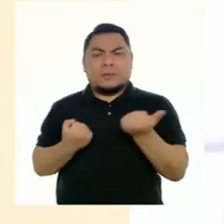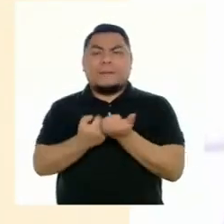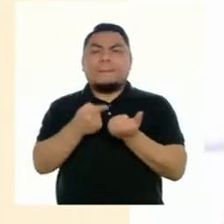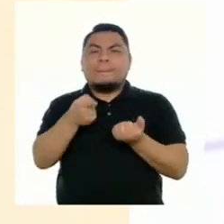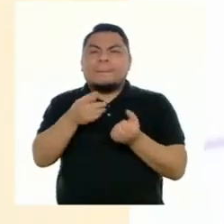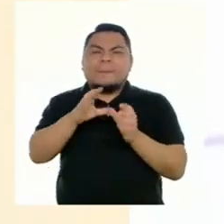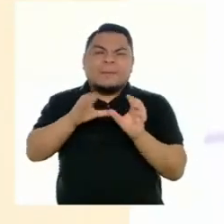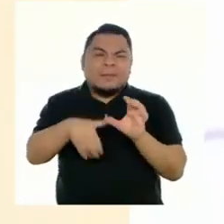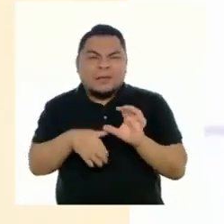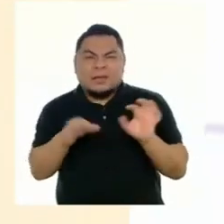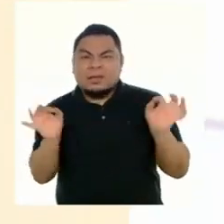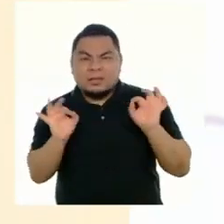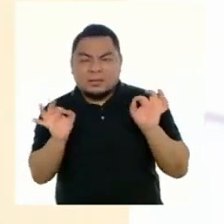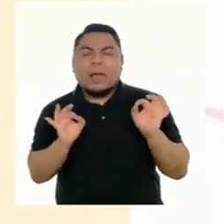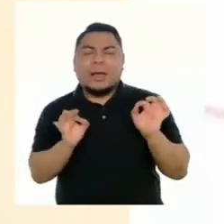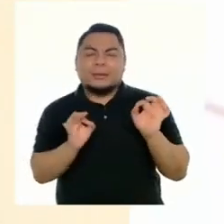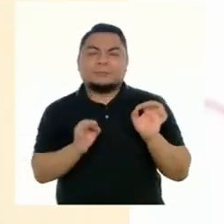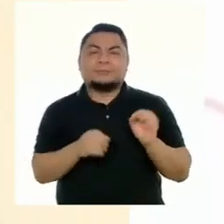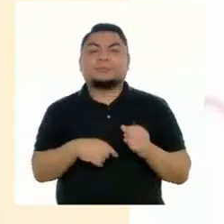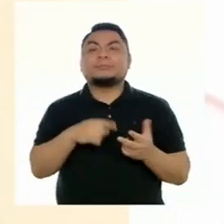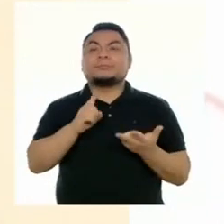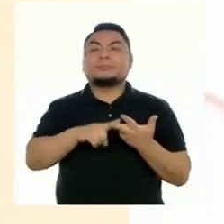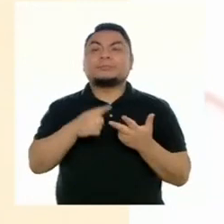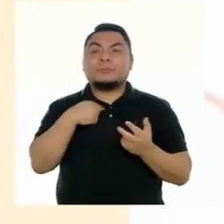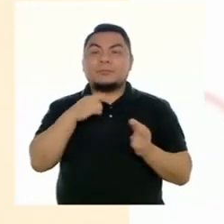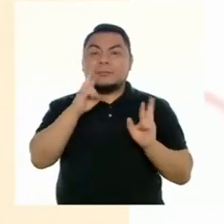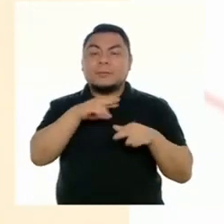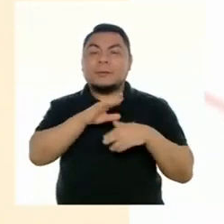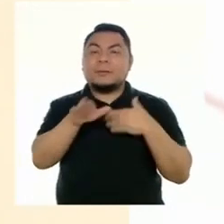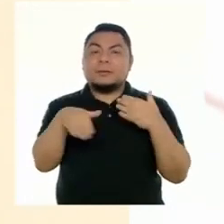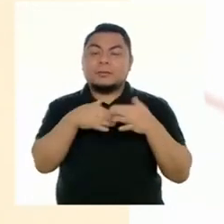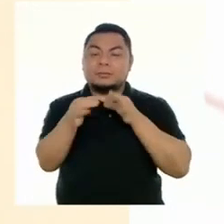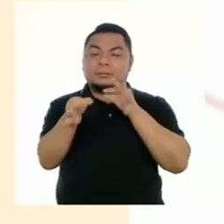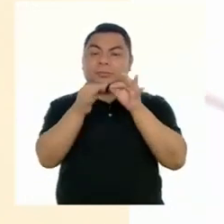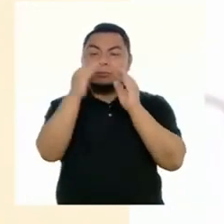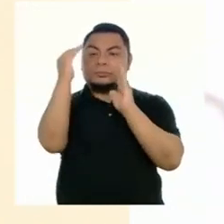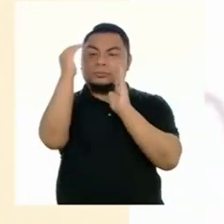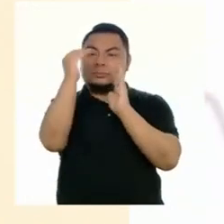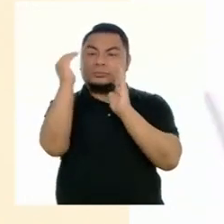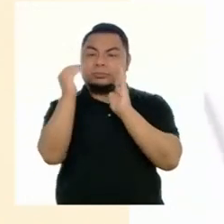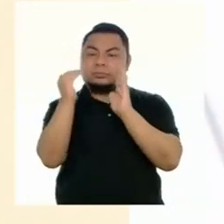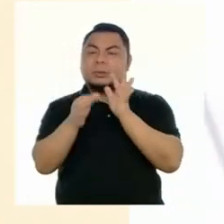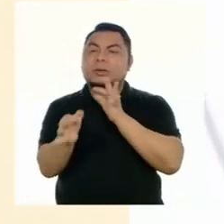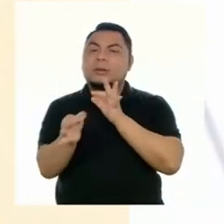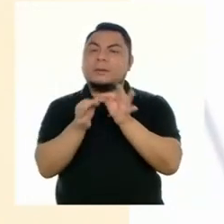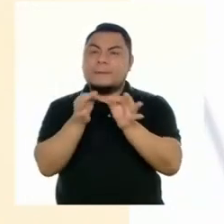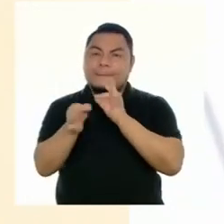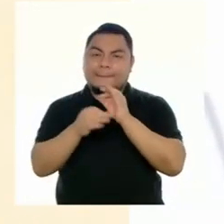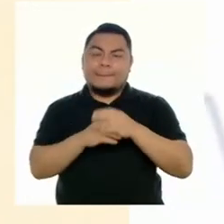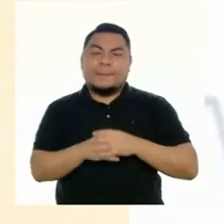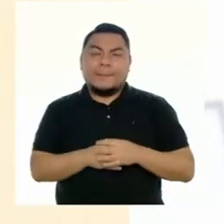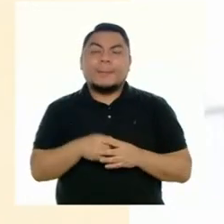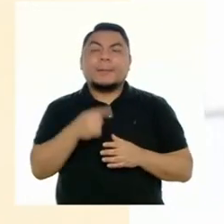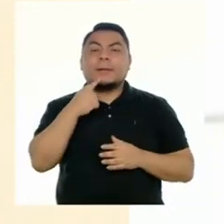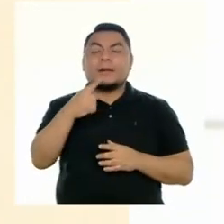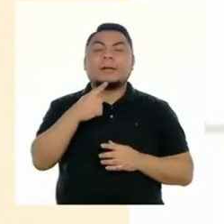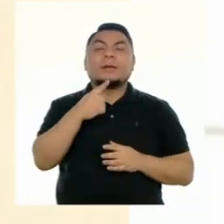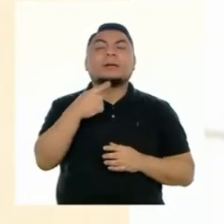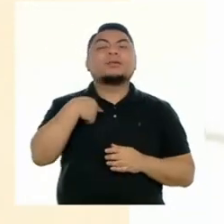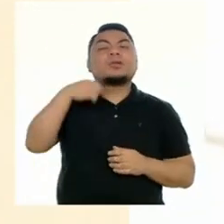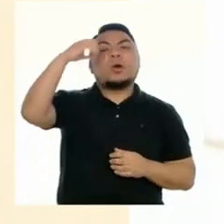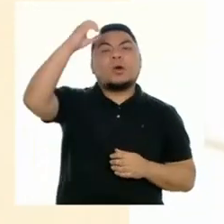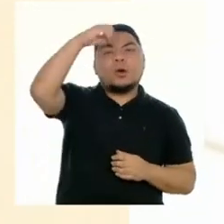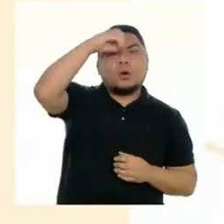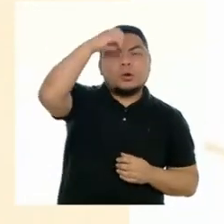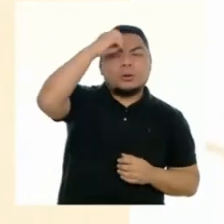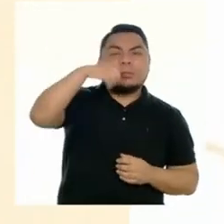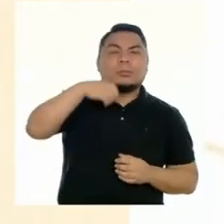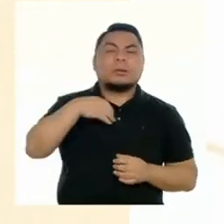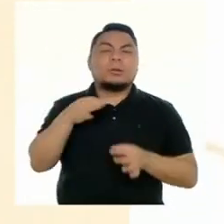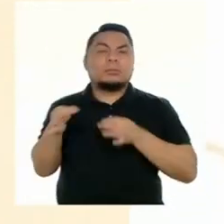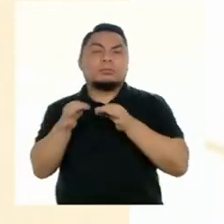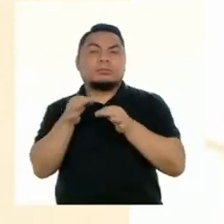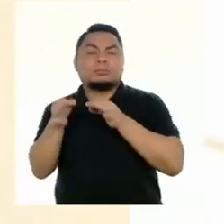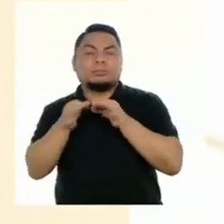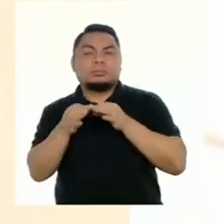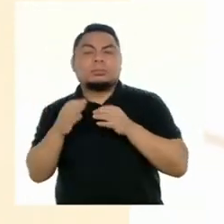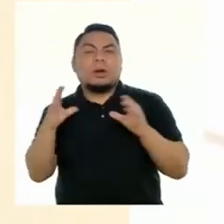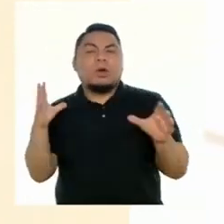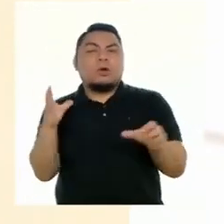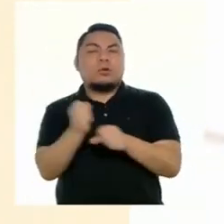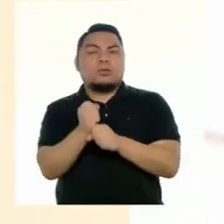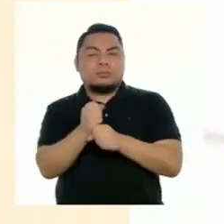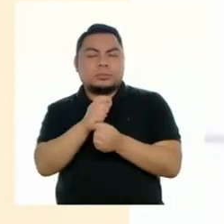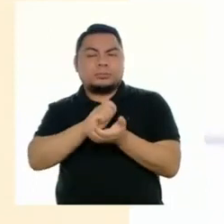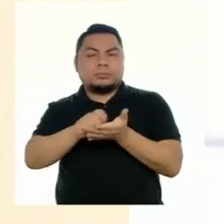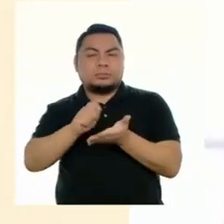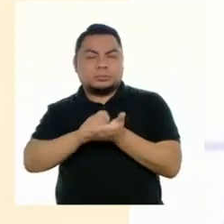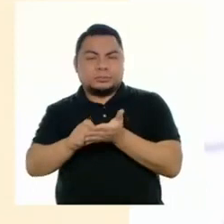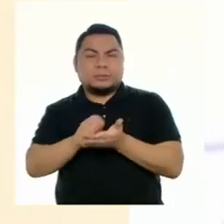vacíos de información. Si mi texto responde a la estructura de un texto argumentativo, tesis, argumentos, conclusión,